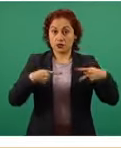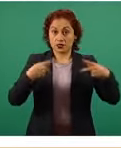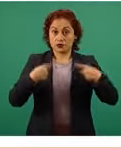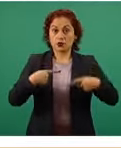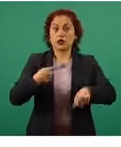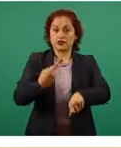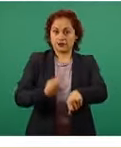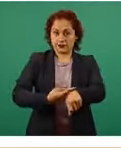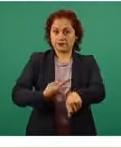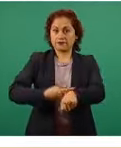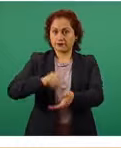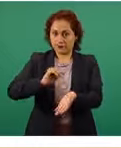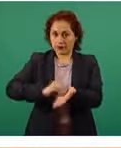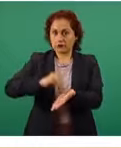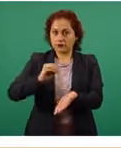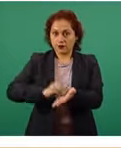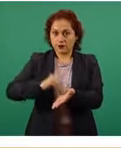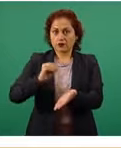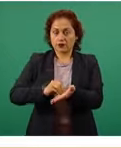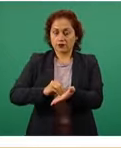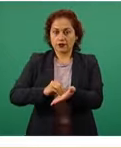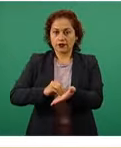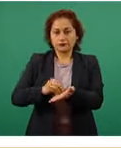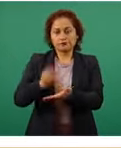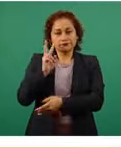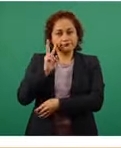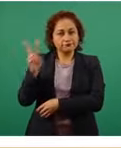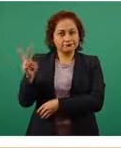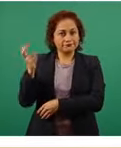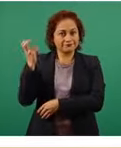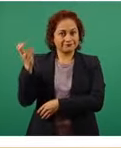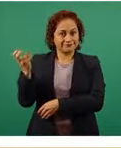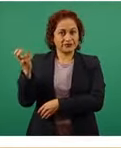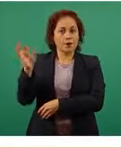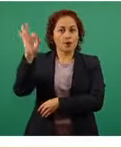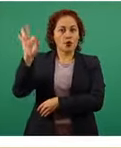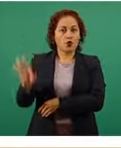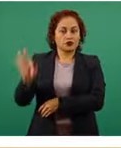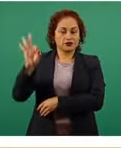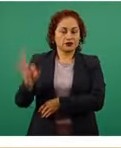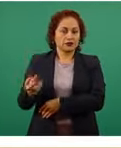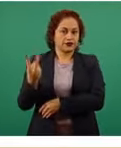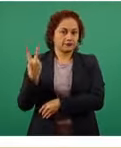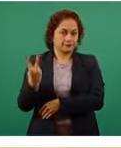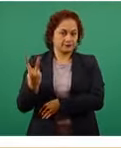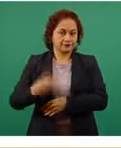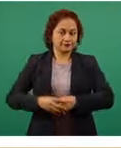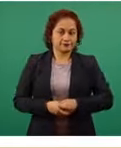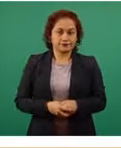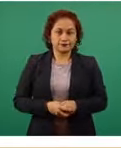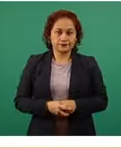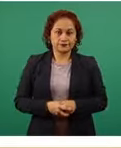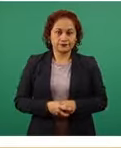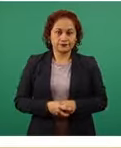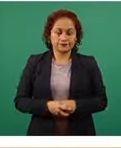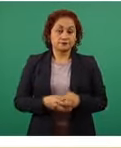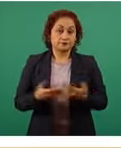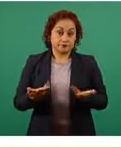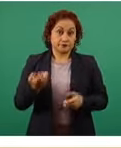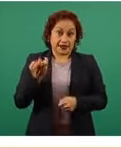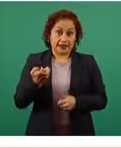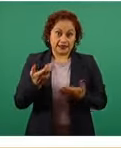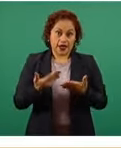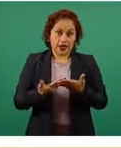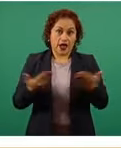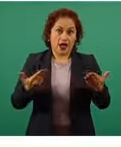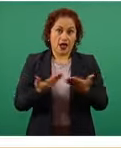activa, que corresponden, como ven ustedes, al dos por ciento de los casos estimados que al día de hoy son de